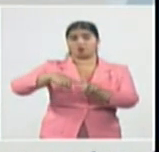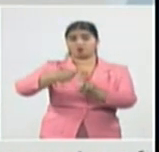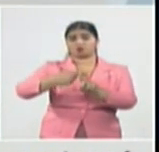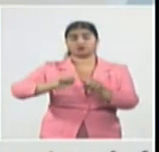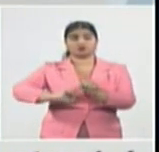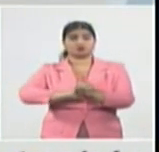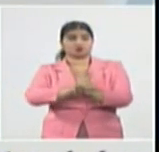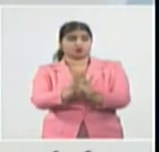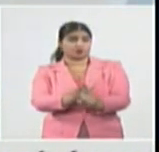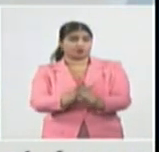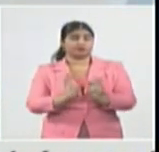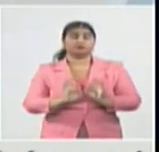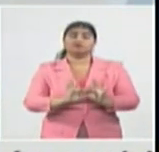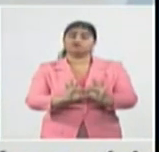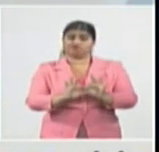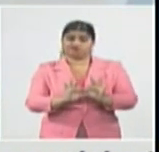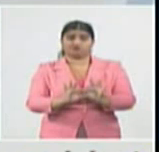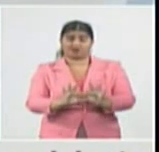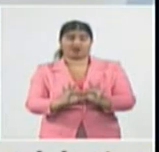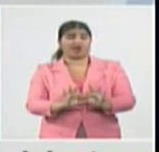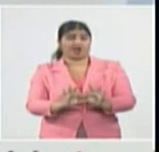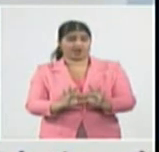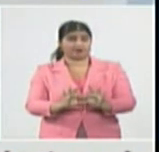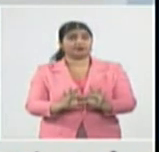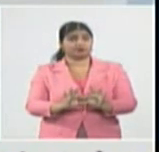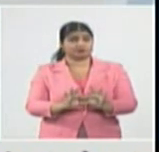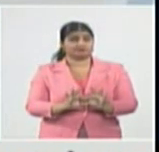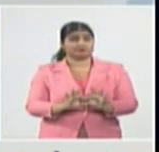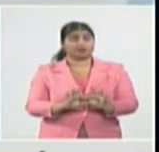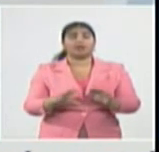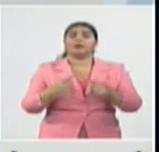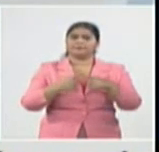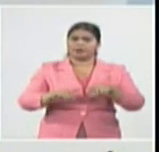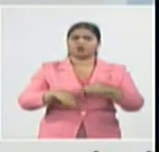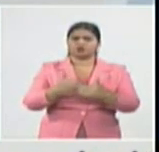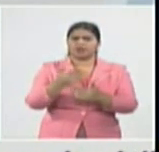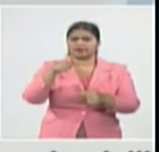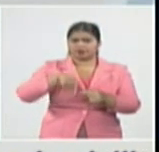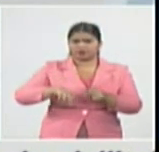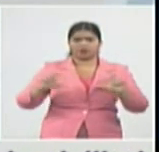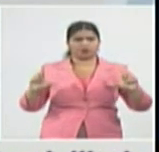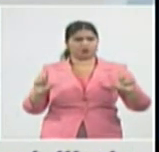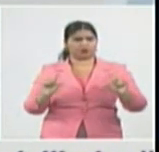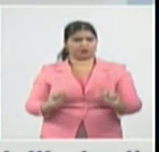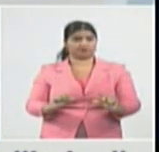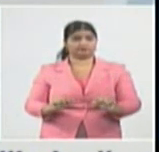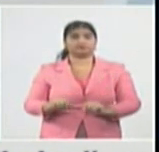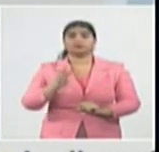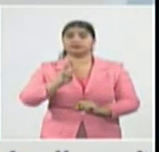todavía elevada, aunque sea inferior a la de días anteriores. 33